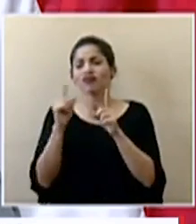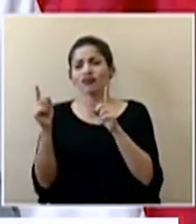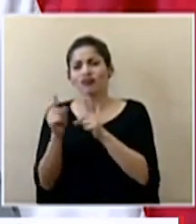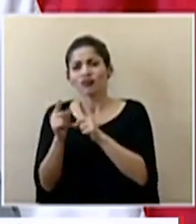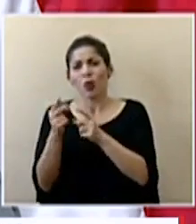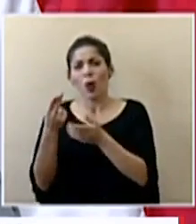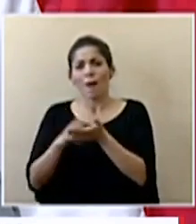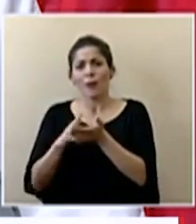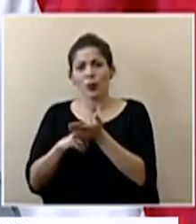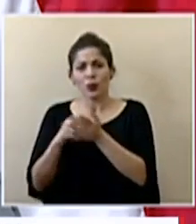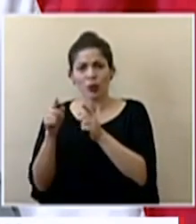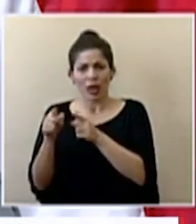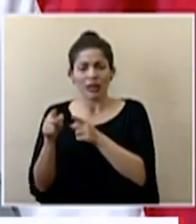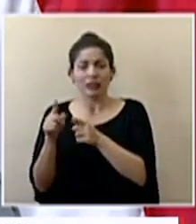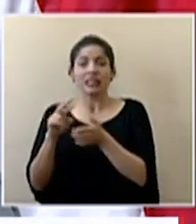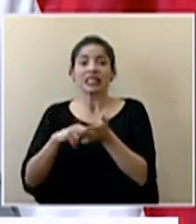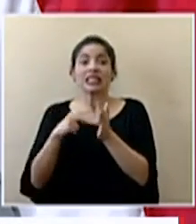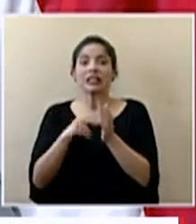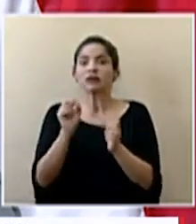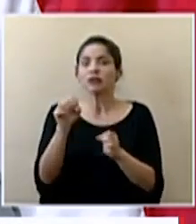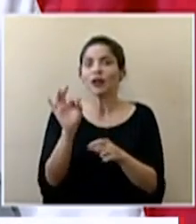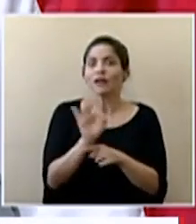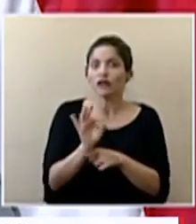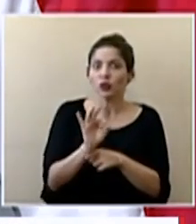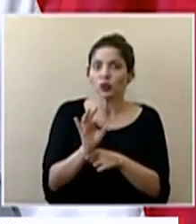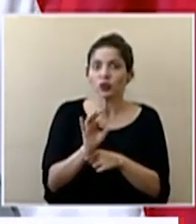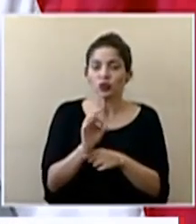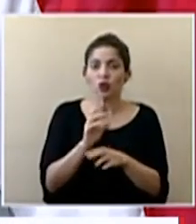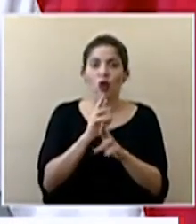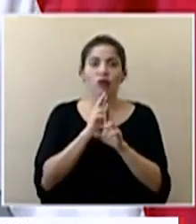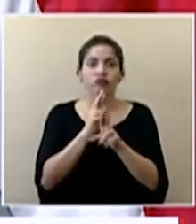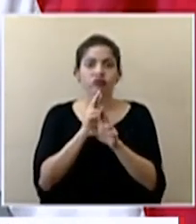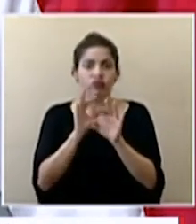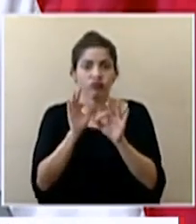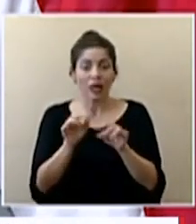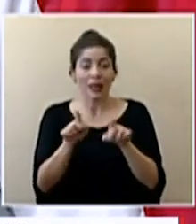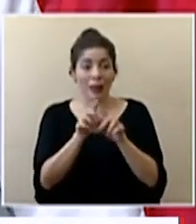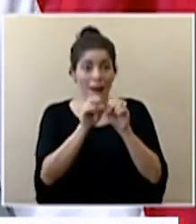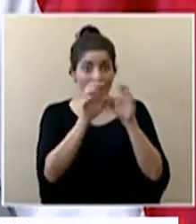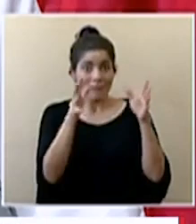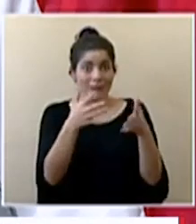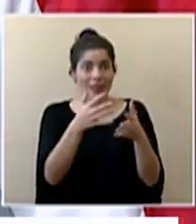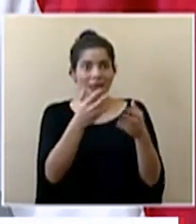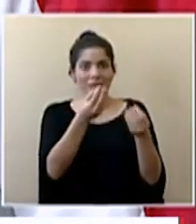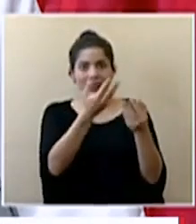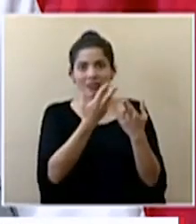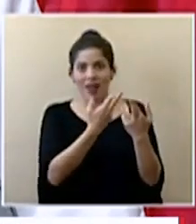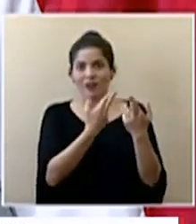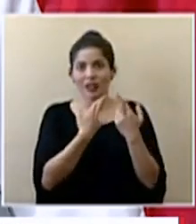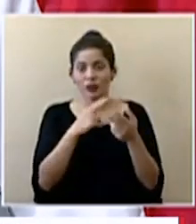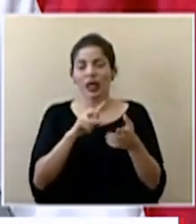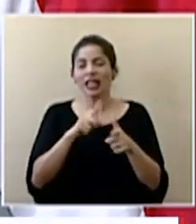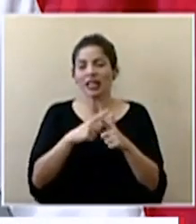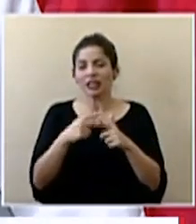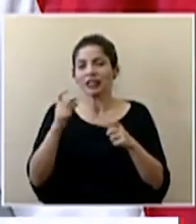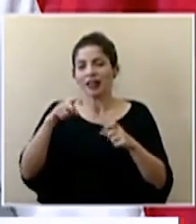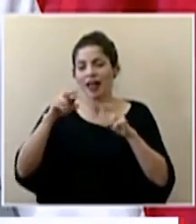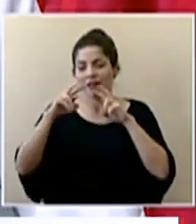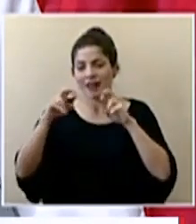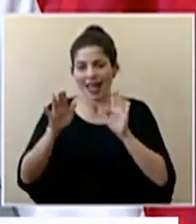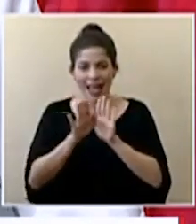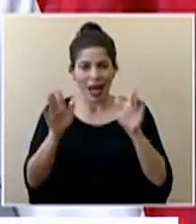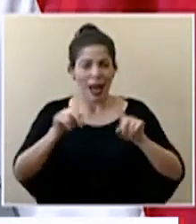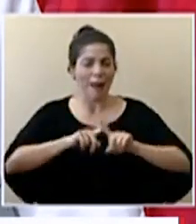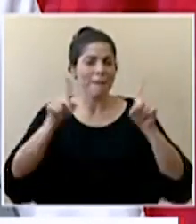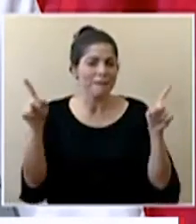entonces podríamos decir que si ha fusionado que si ha resultado y también los números epidemiológicos lo dicen entonces tendríamos que hacer un análisis integral sin